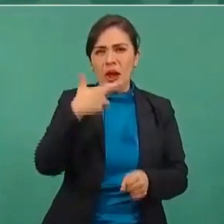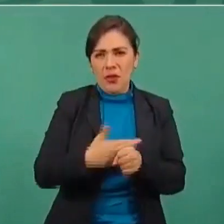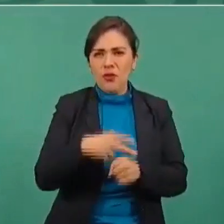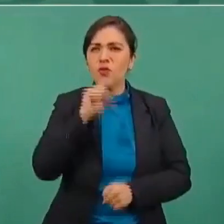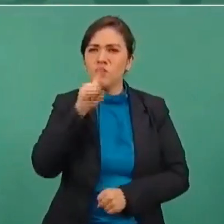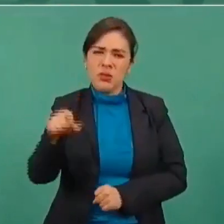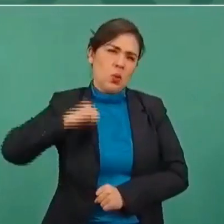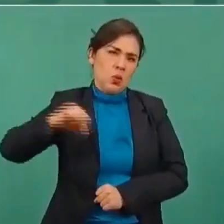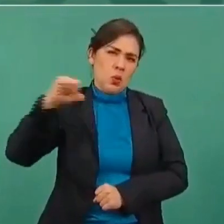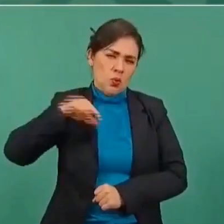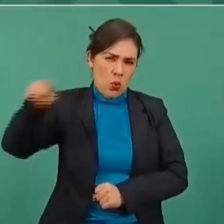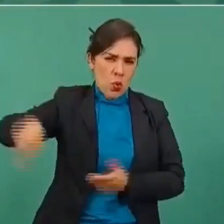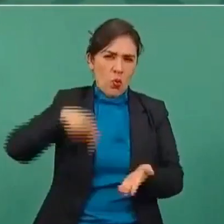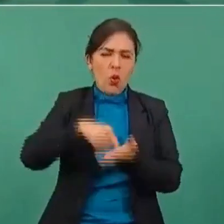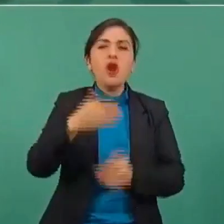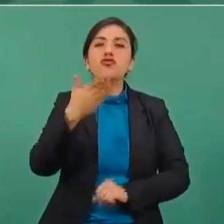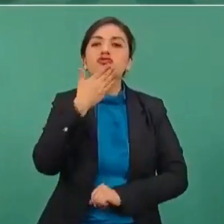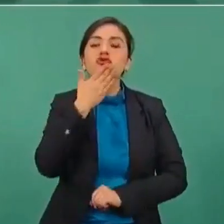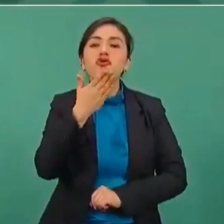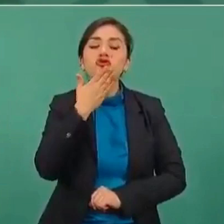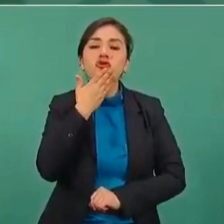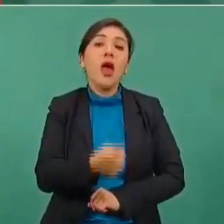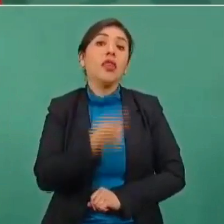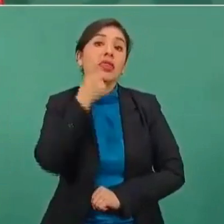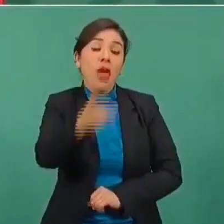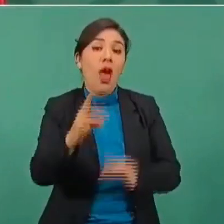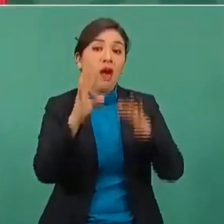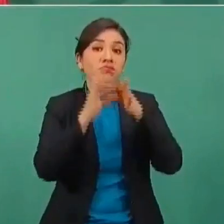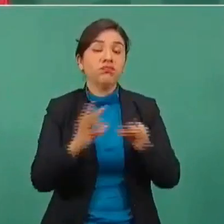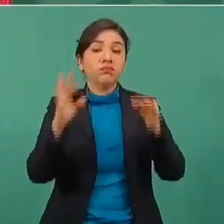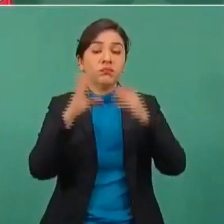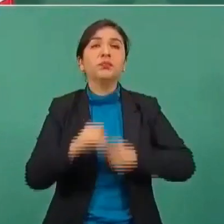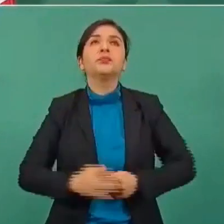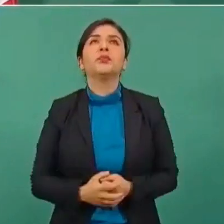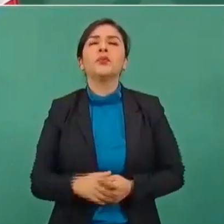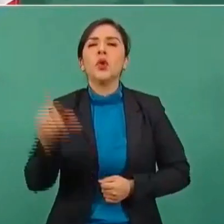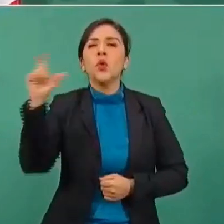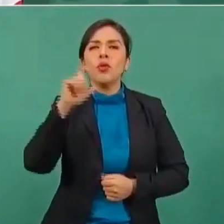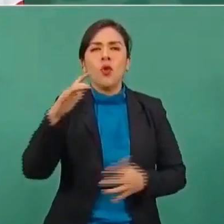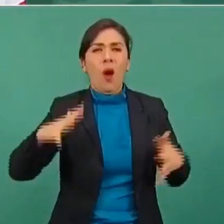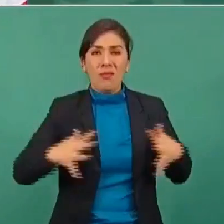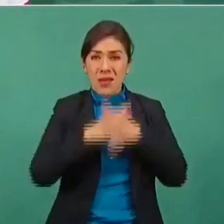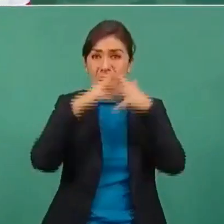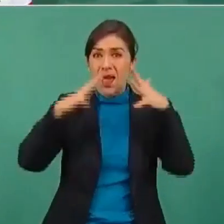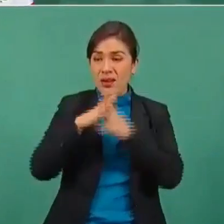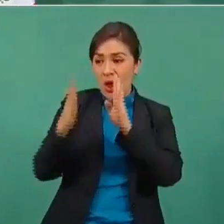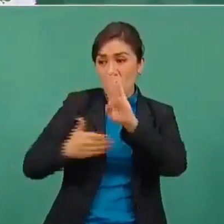ese entonces, de Sonora, que en la guerra contra los yaquis